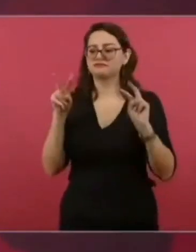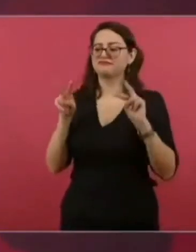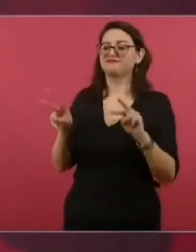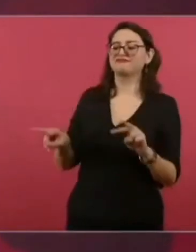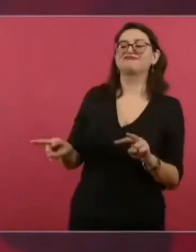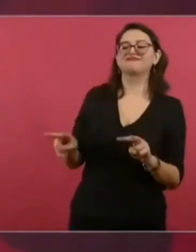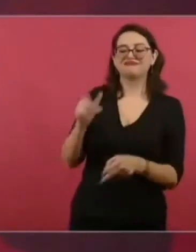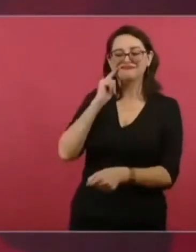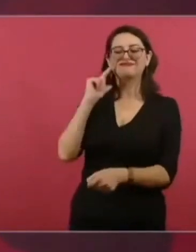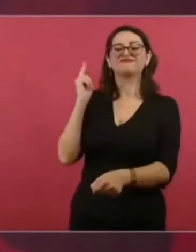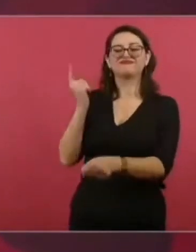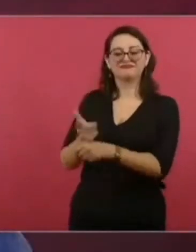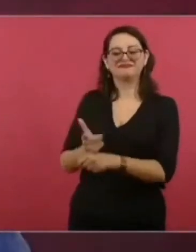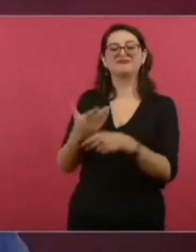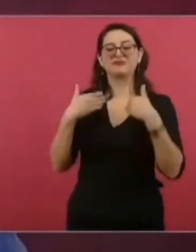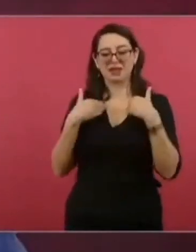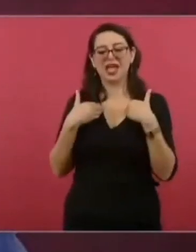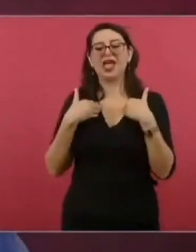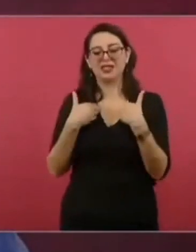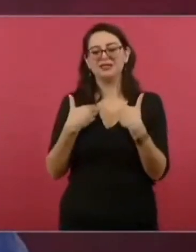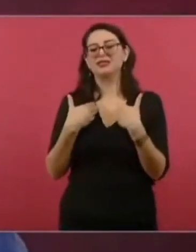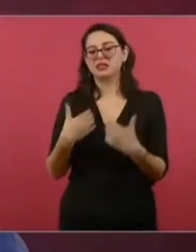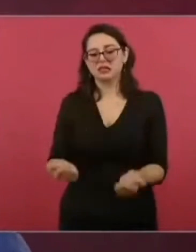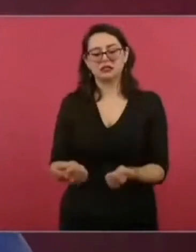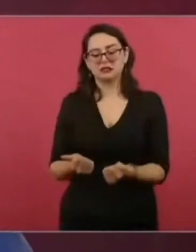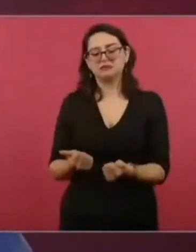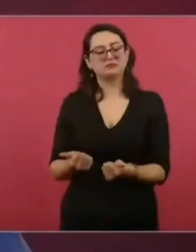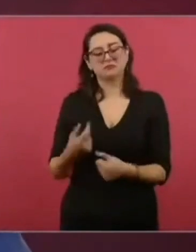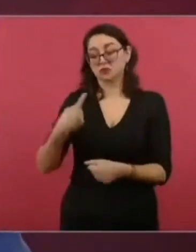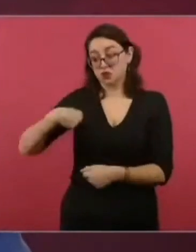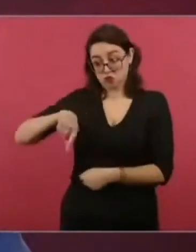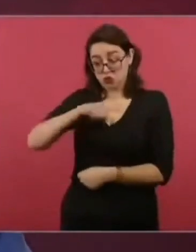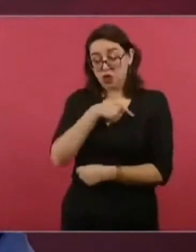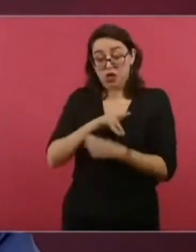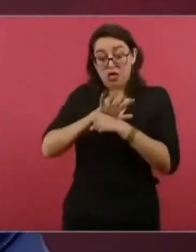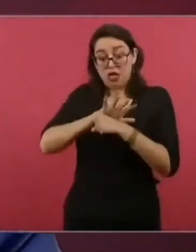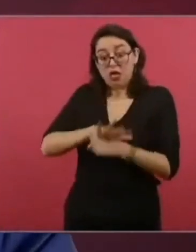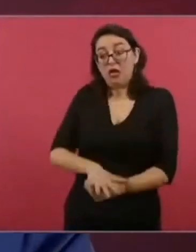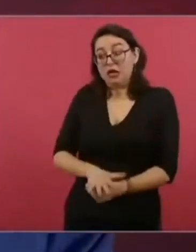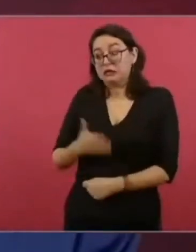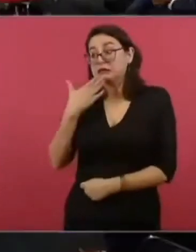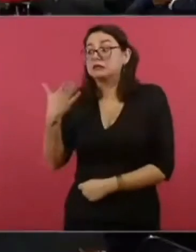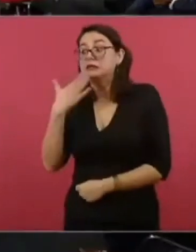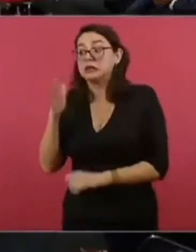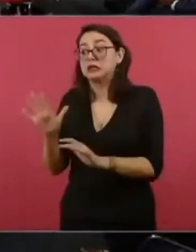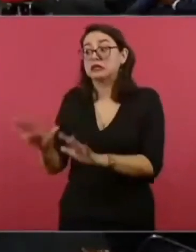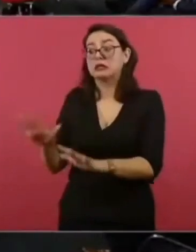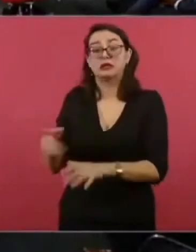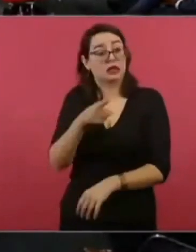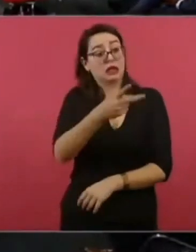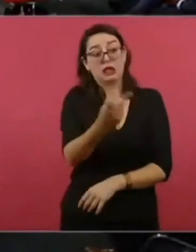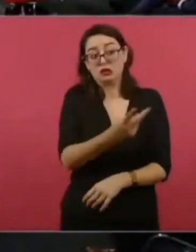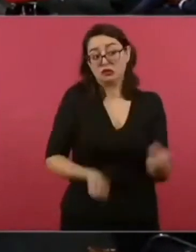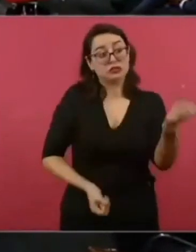Y yo estoy seguro que la gente de Guerrero va a ayudar. aquí quiero aprovechar por la pregunta de